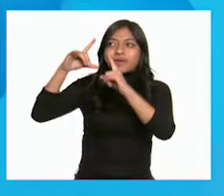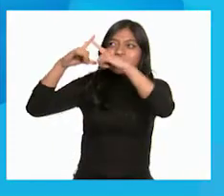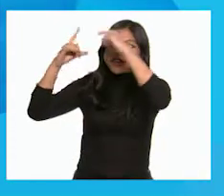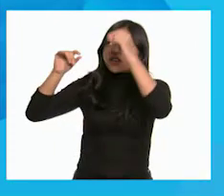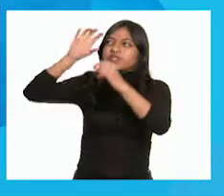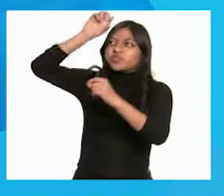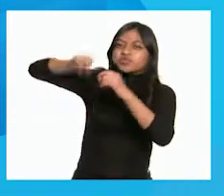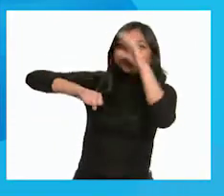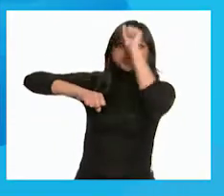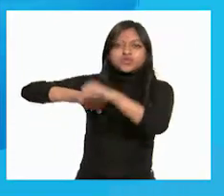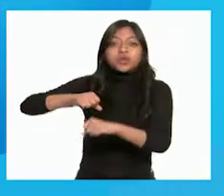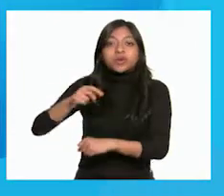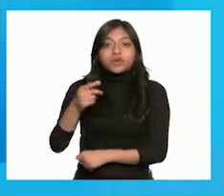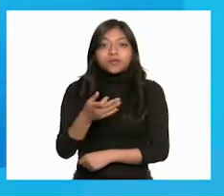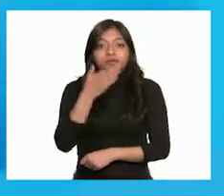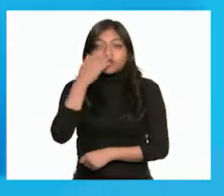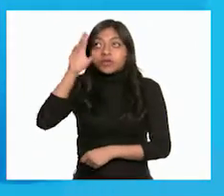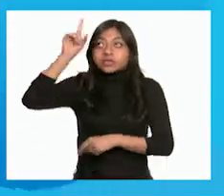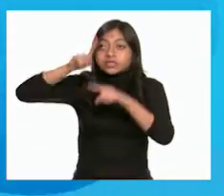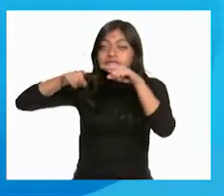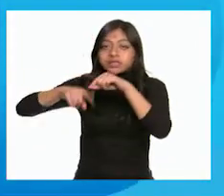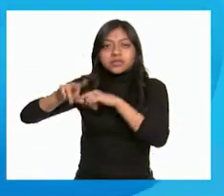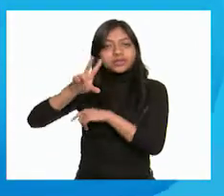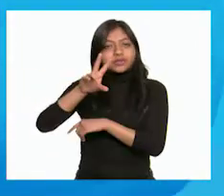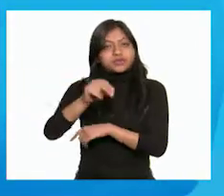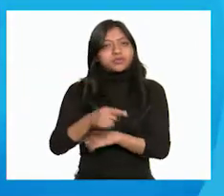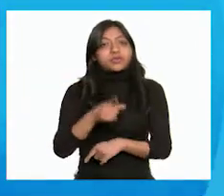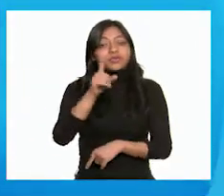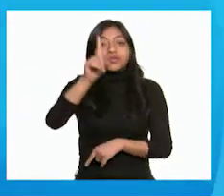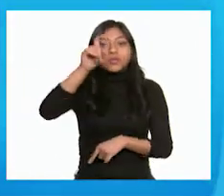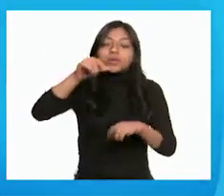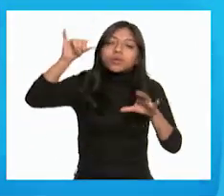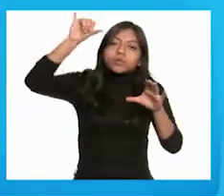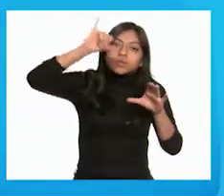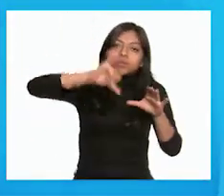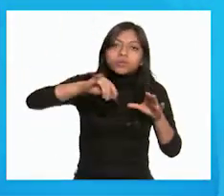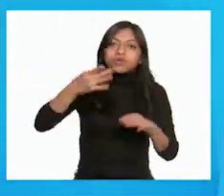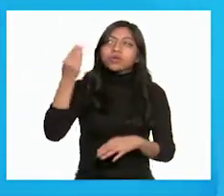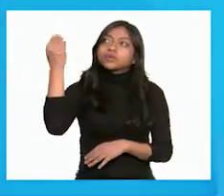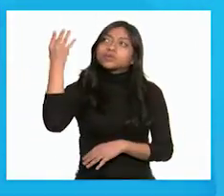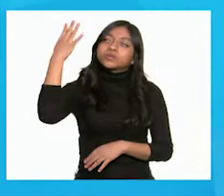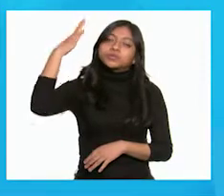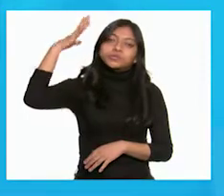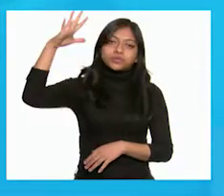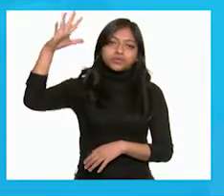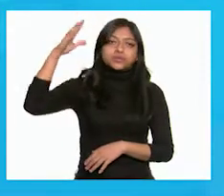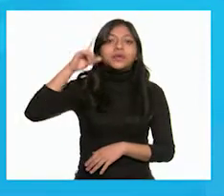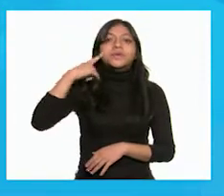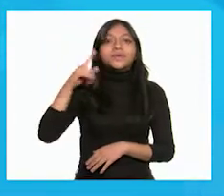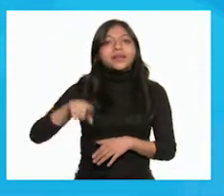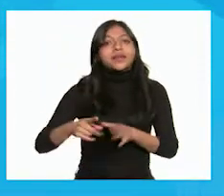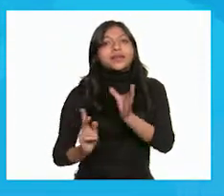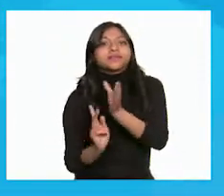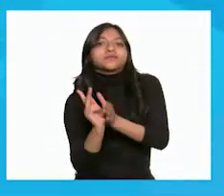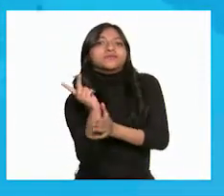arrancando hojas ni flores. Echándole agua que les dé el sol para que